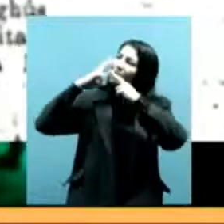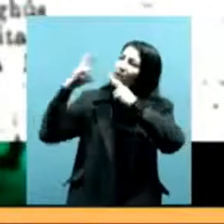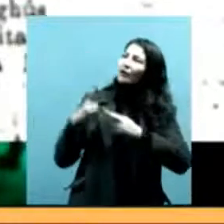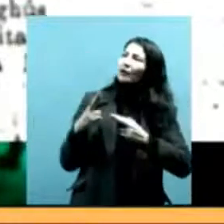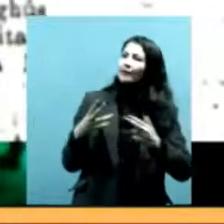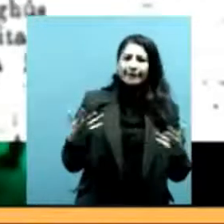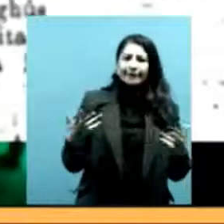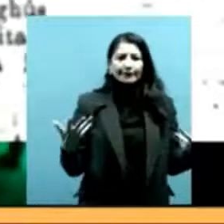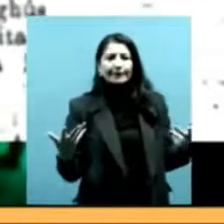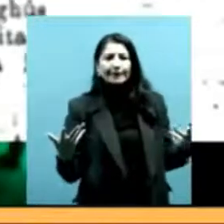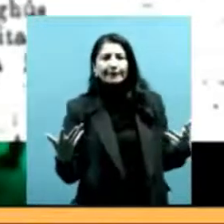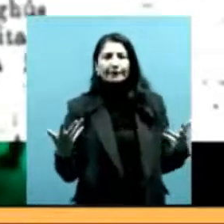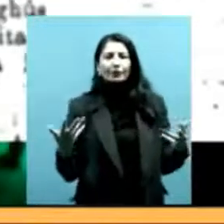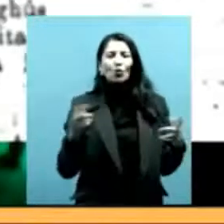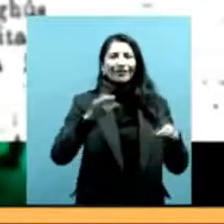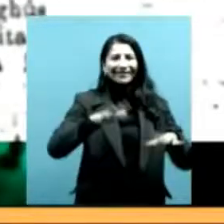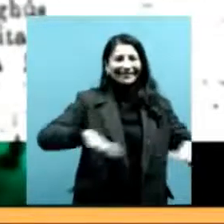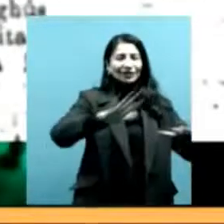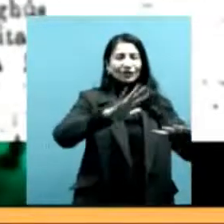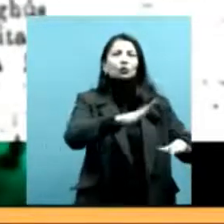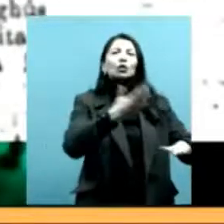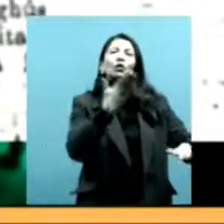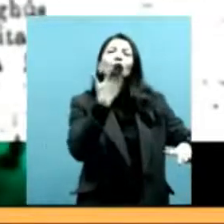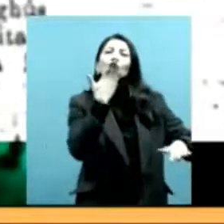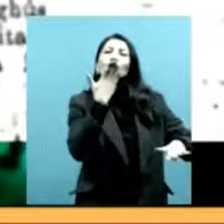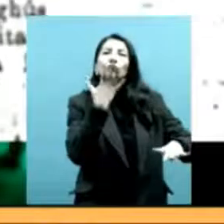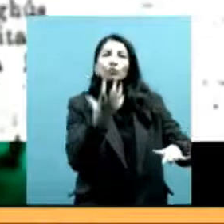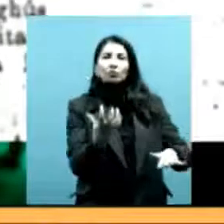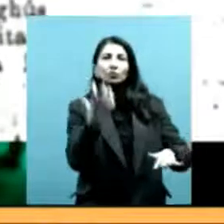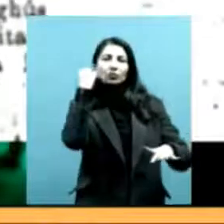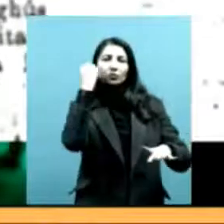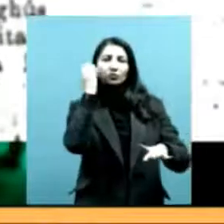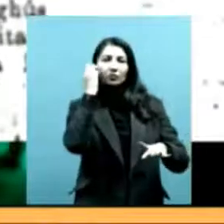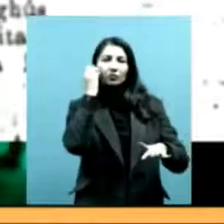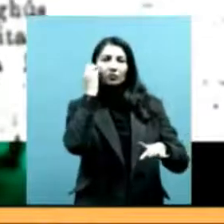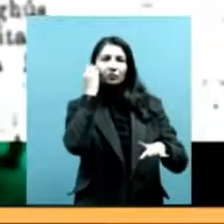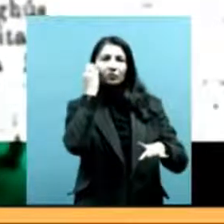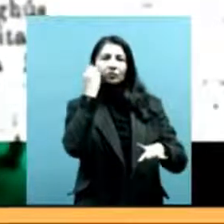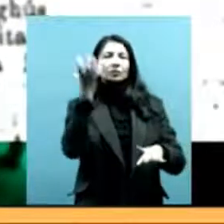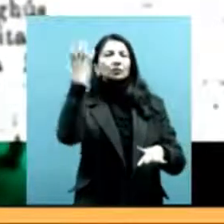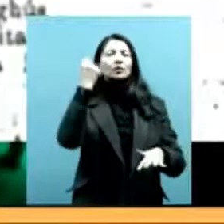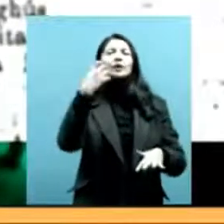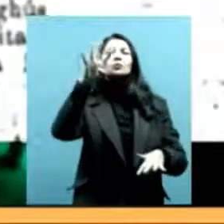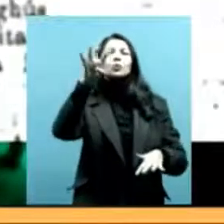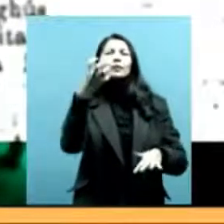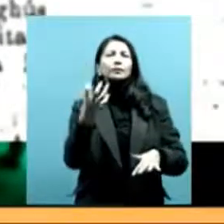de presencia indígena, y que además estamos hablando del fin del siglo XIX,